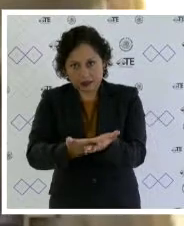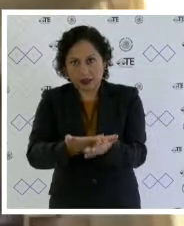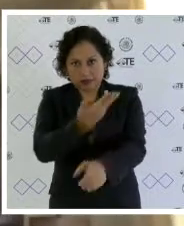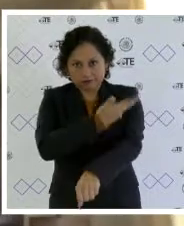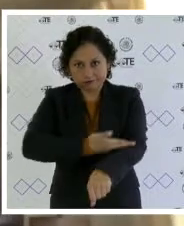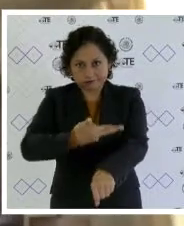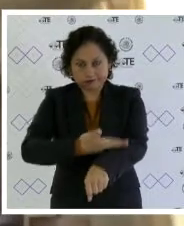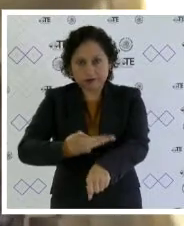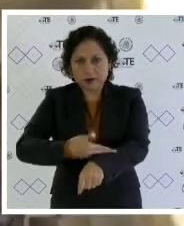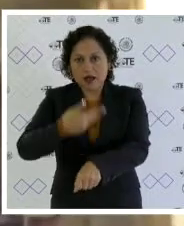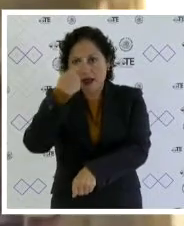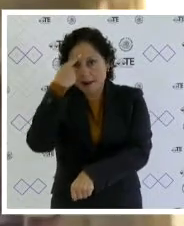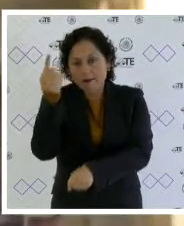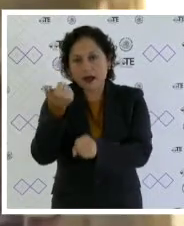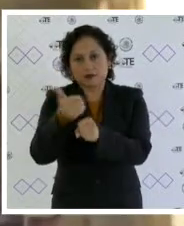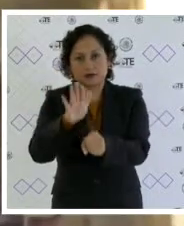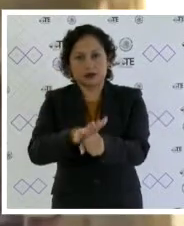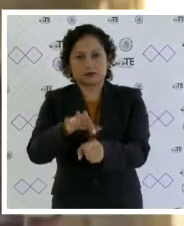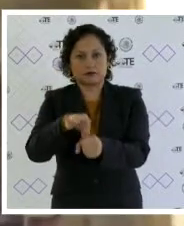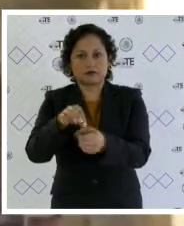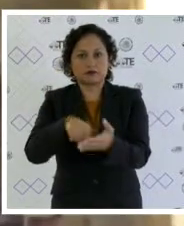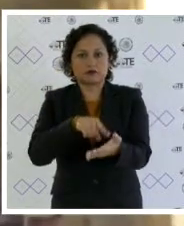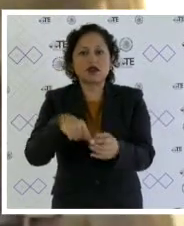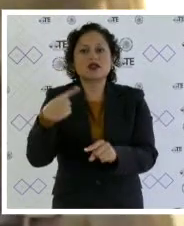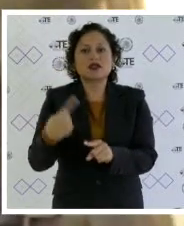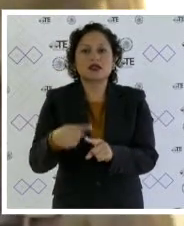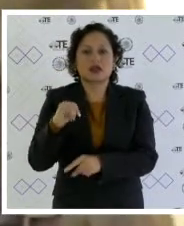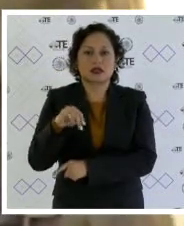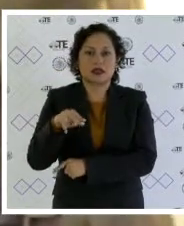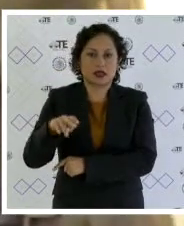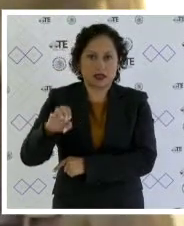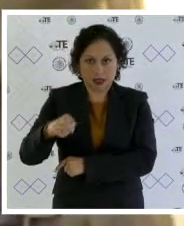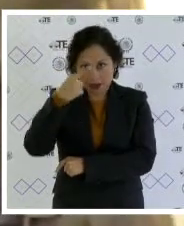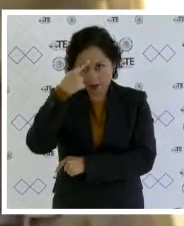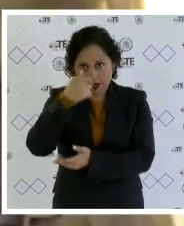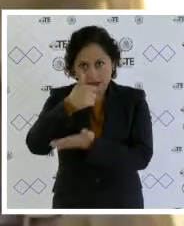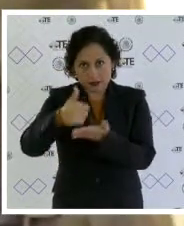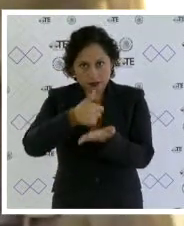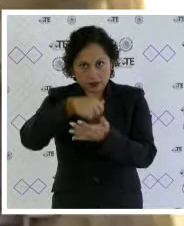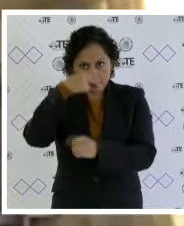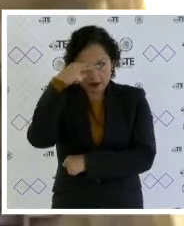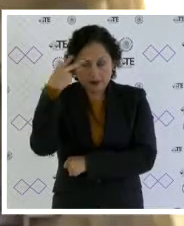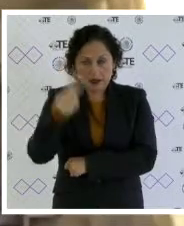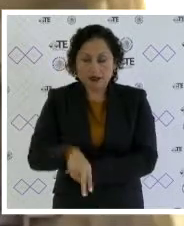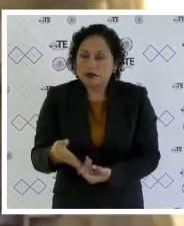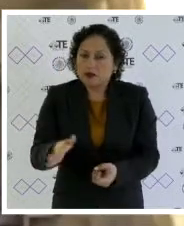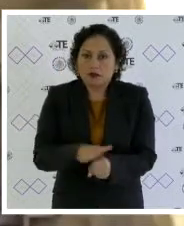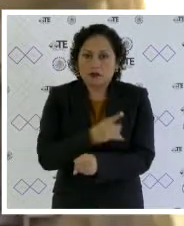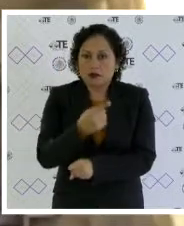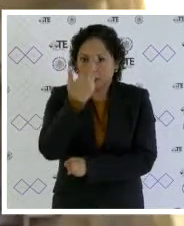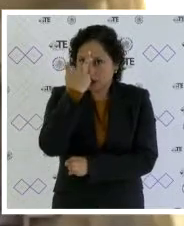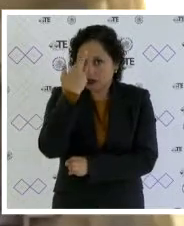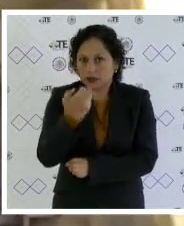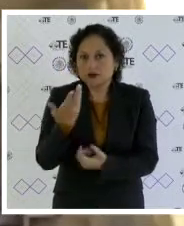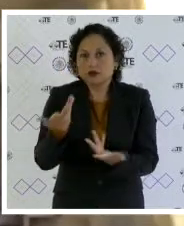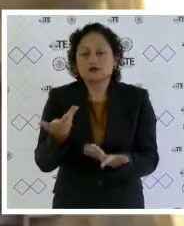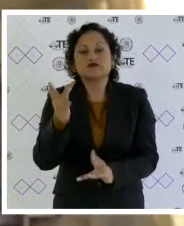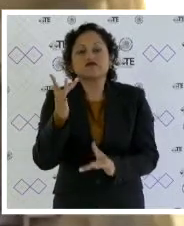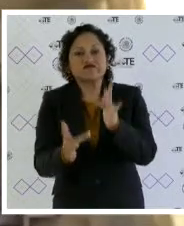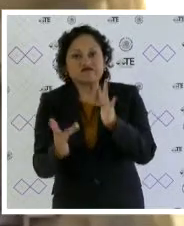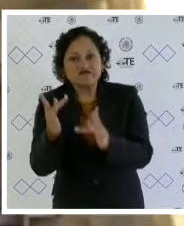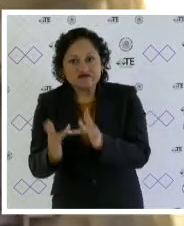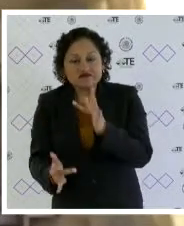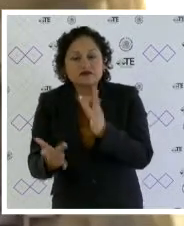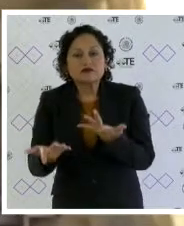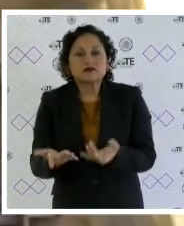la iniciativa electoral que en este caso es el instituto electoral de la ciudad de México y ello con el objeto de acreditado desvirtual de ser el caso de la